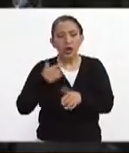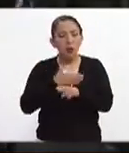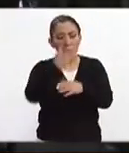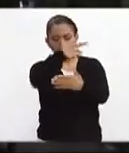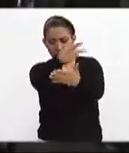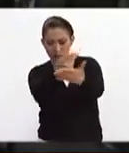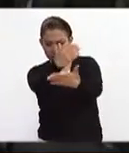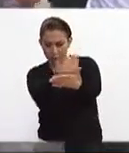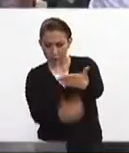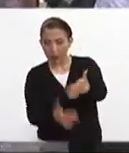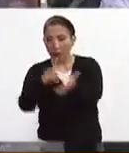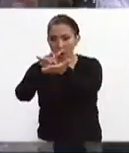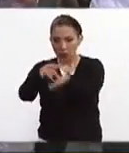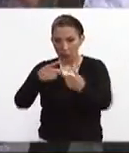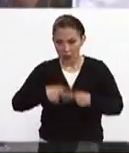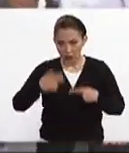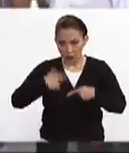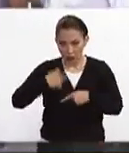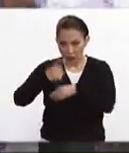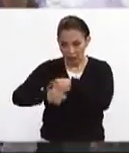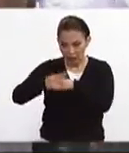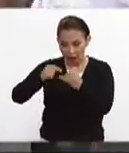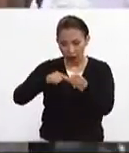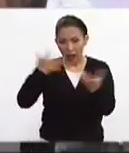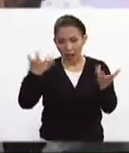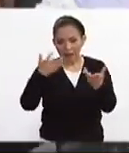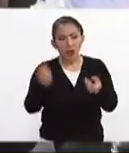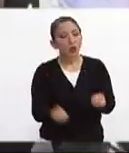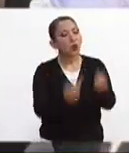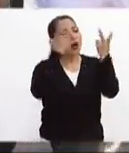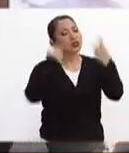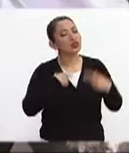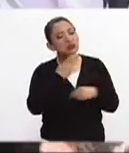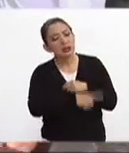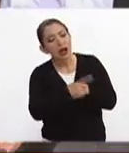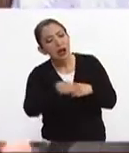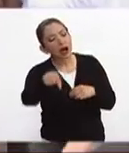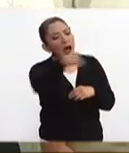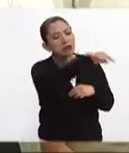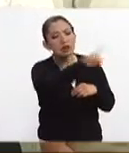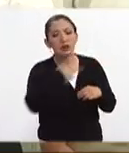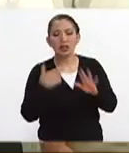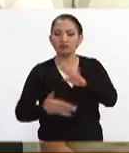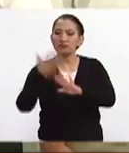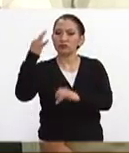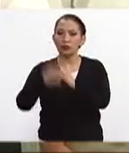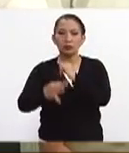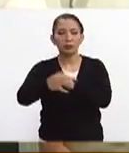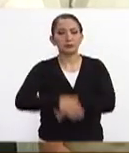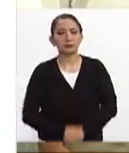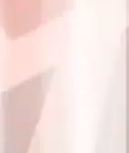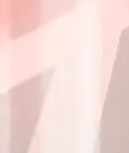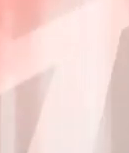a seguir, apoyo a los damnificados, la elaboración de un censo y finalmente la reconstrucción.